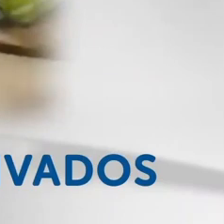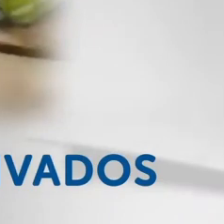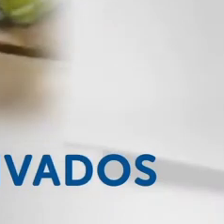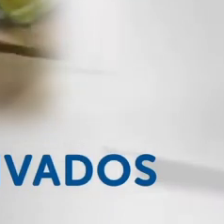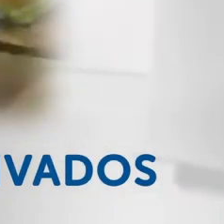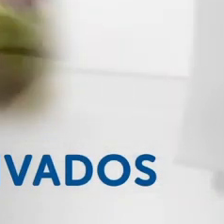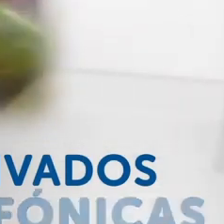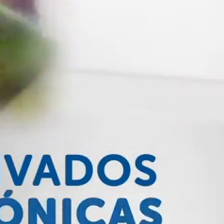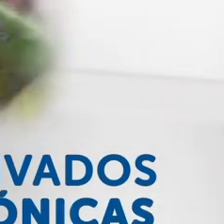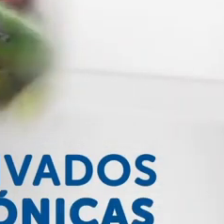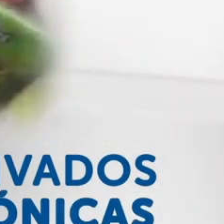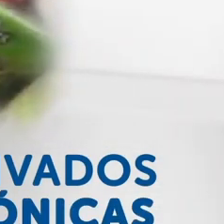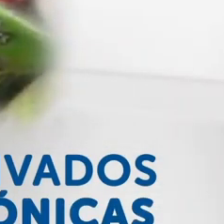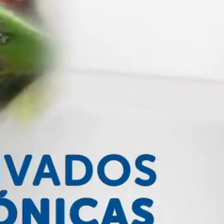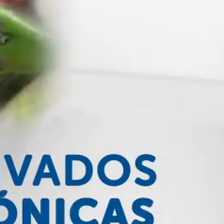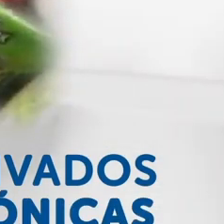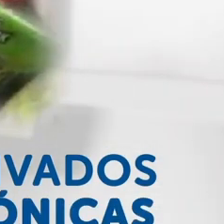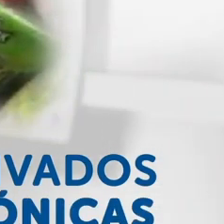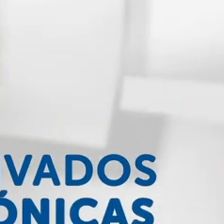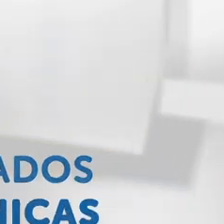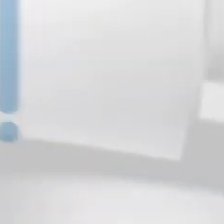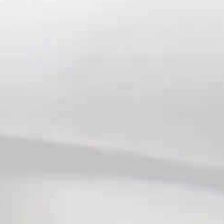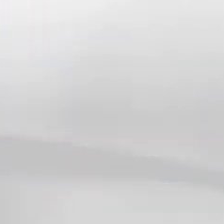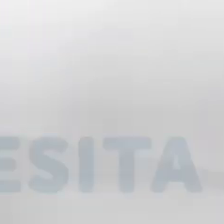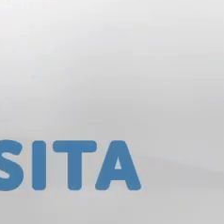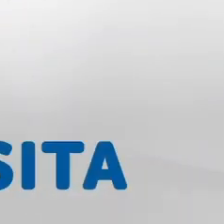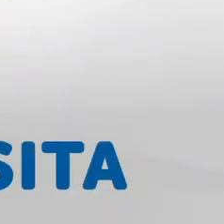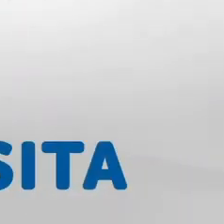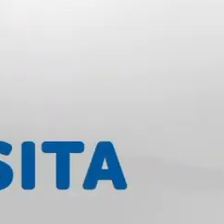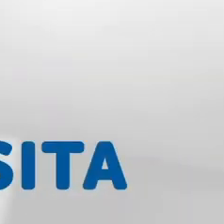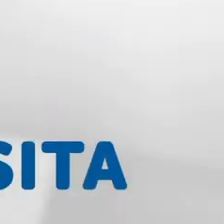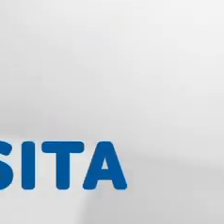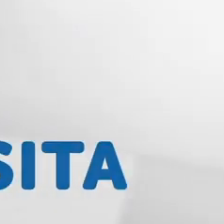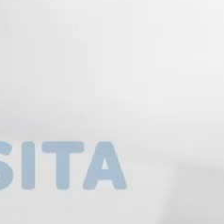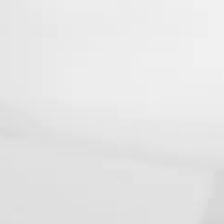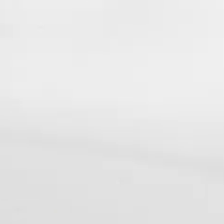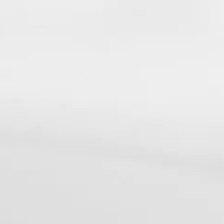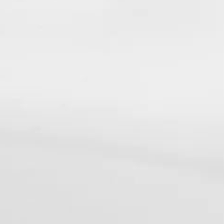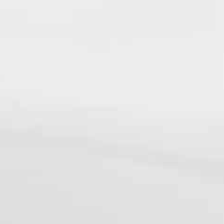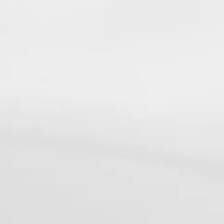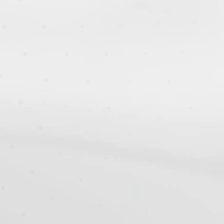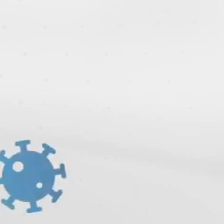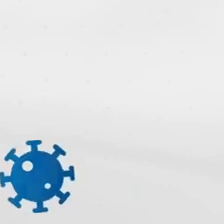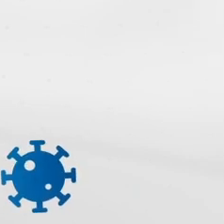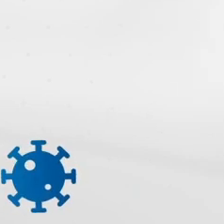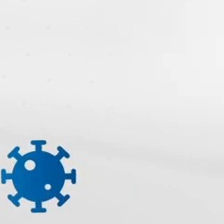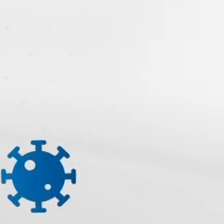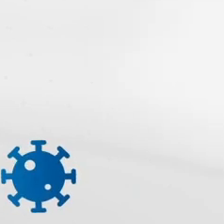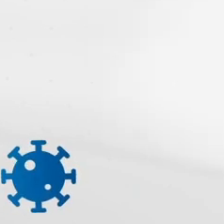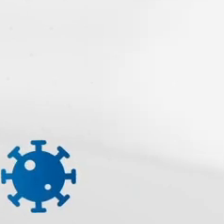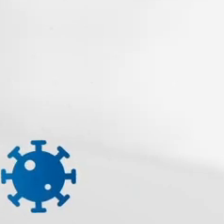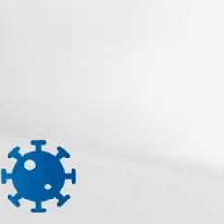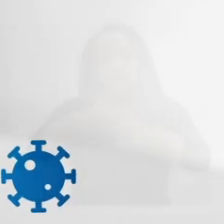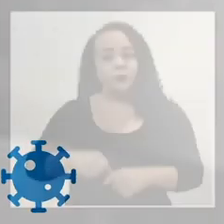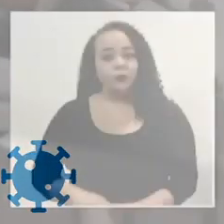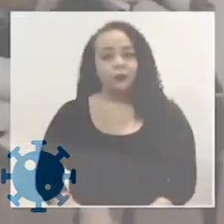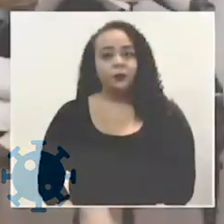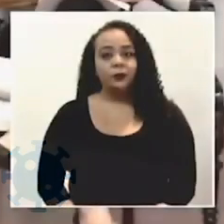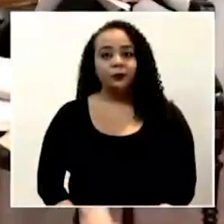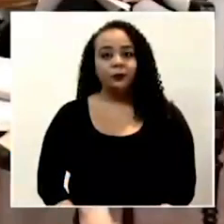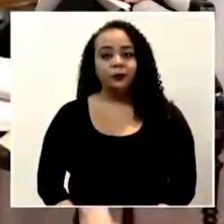así como con los códigos activados en todas las operadoras telefónicas. Una familia te necesita. Dona hoy con Vos Podemos.